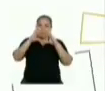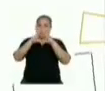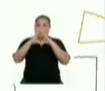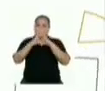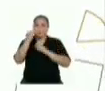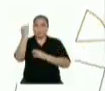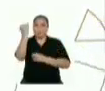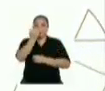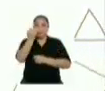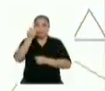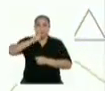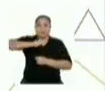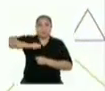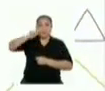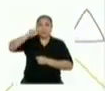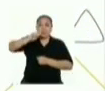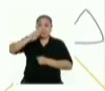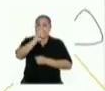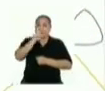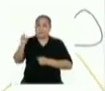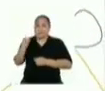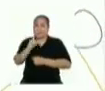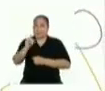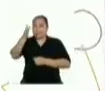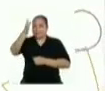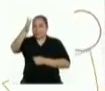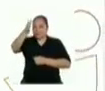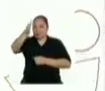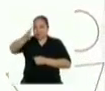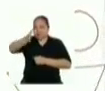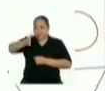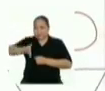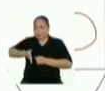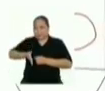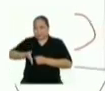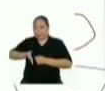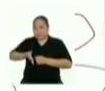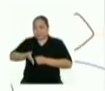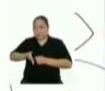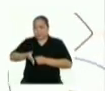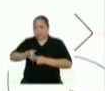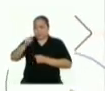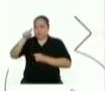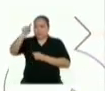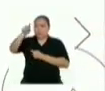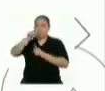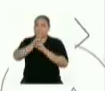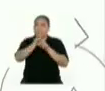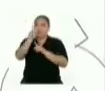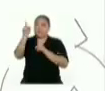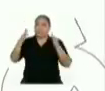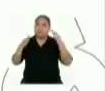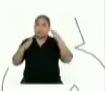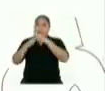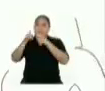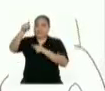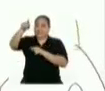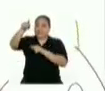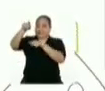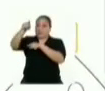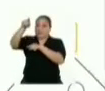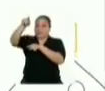Con un lápiz, marcamos el lado derecho de la hoja con una línea, para que coincidan los vértices opuestos.